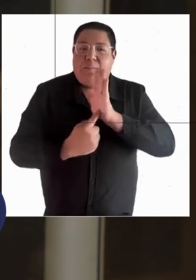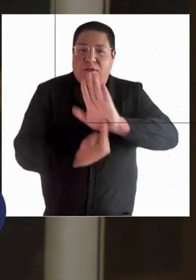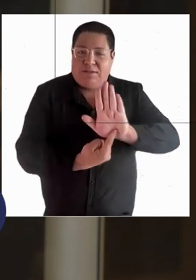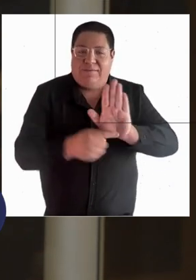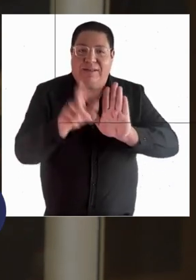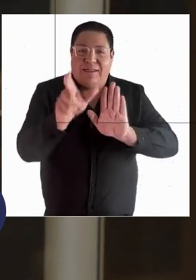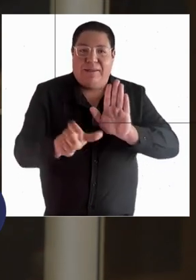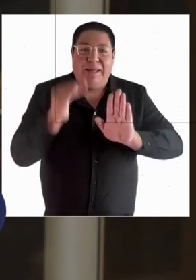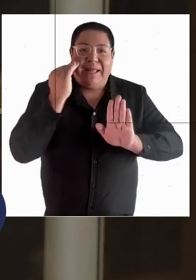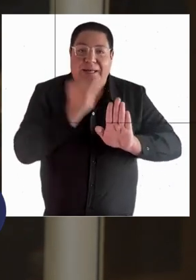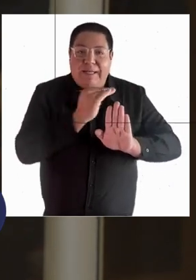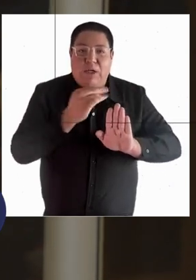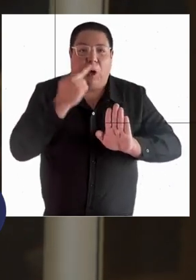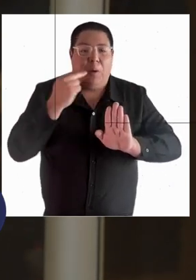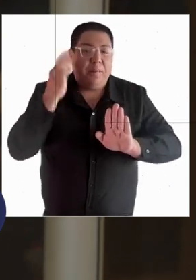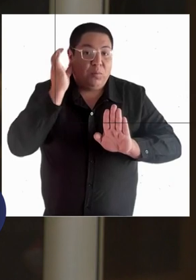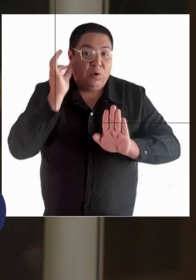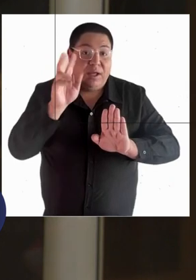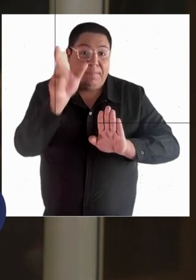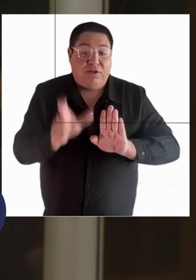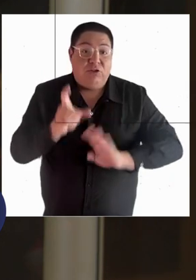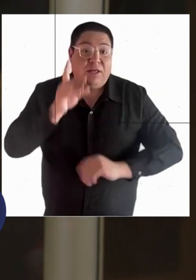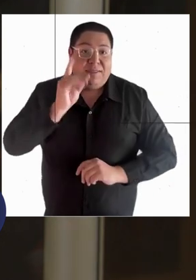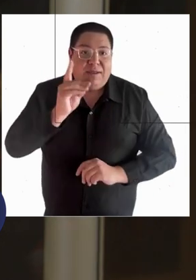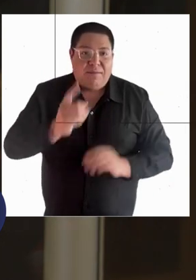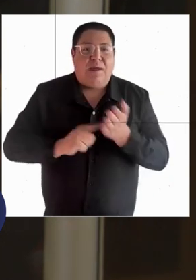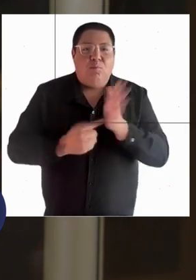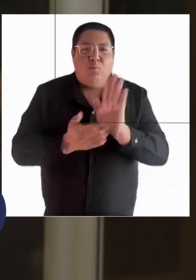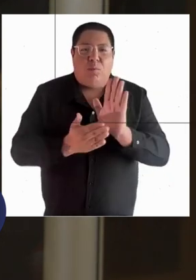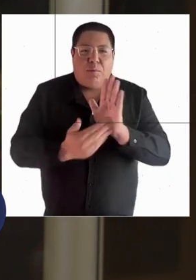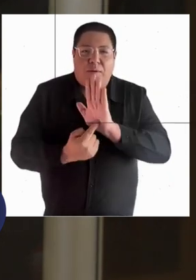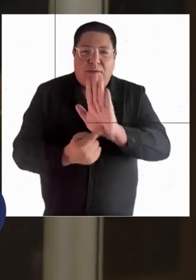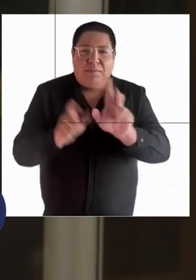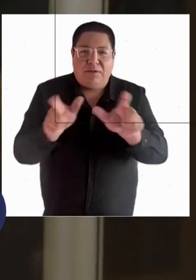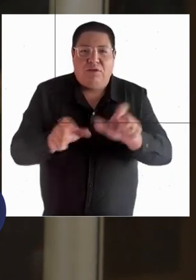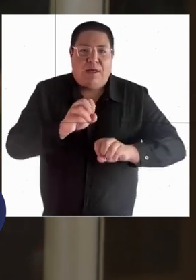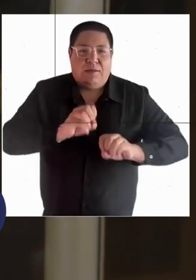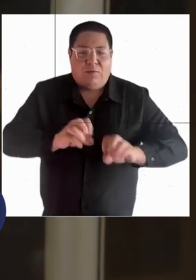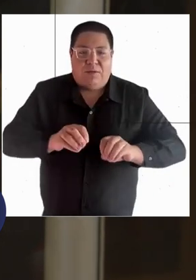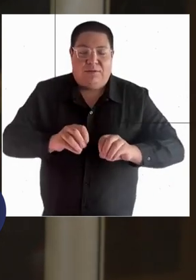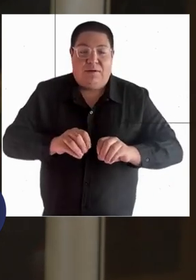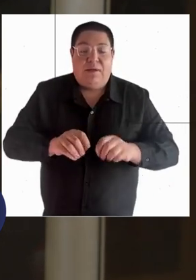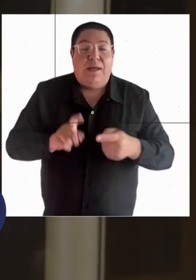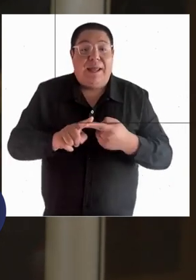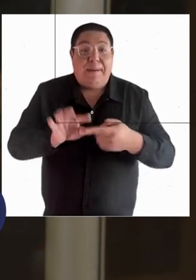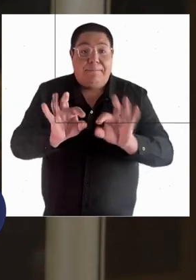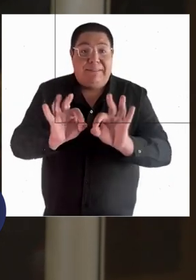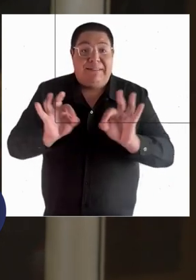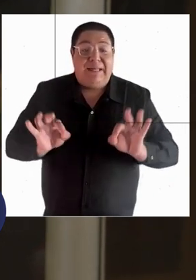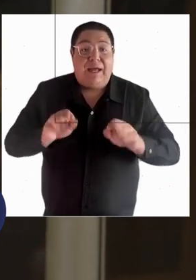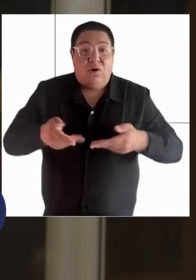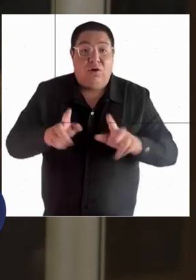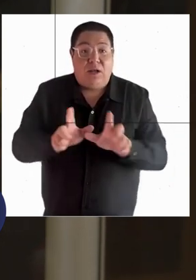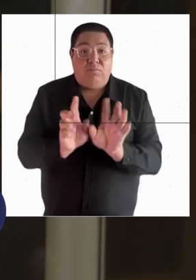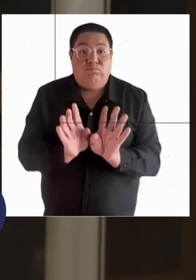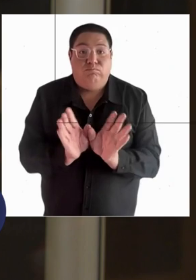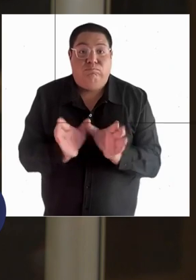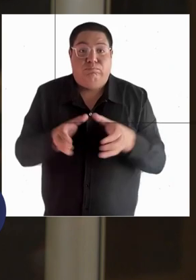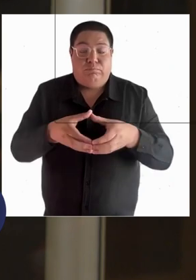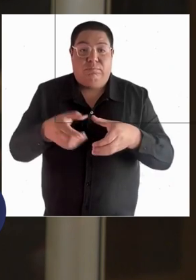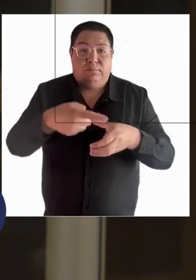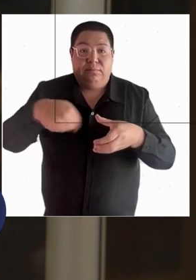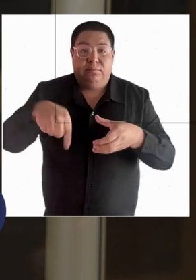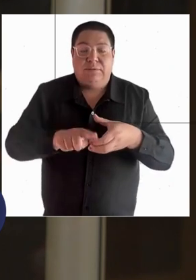Bueno, para esto tenemos a grandes invitadas e invitados, personas que tienen un fuerte compromiso por estas temáticas. El